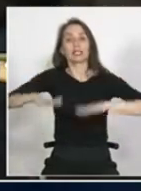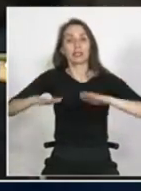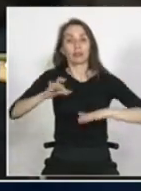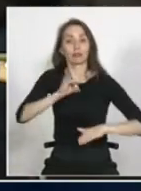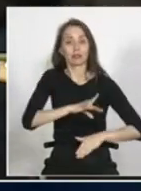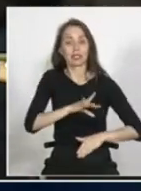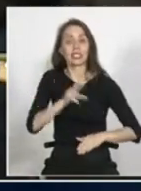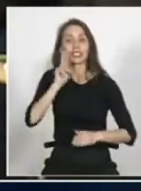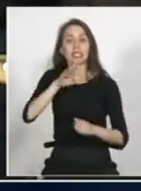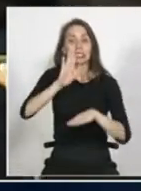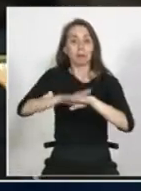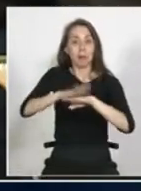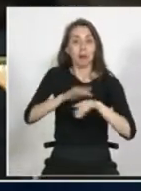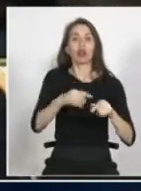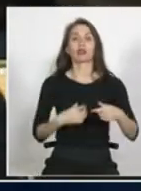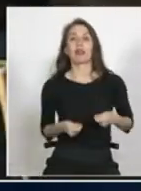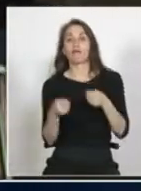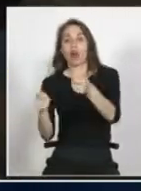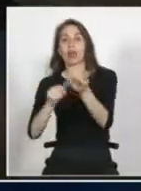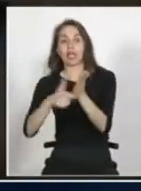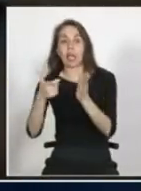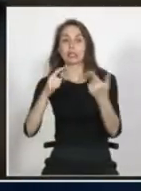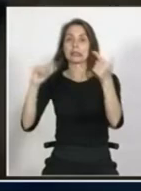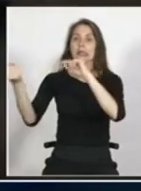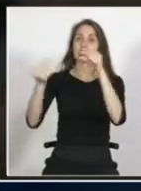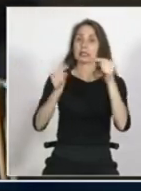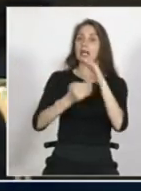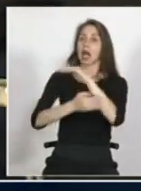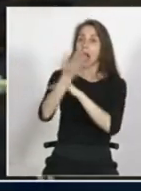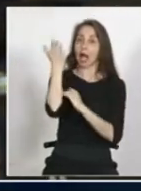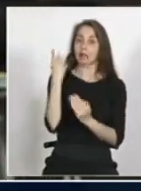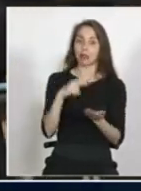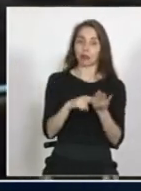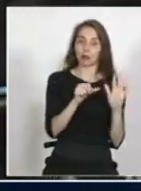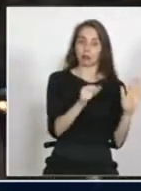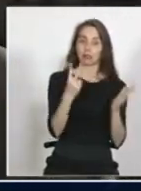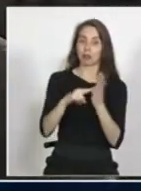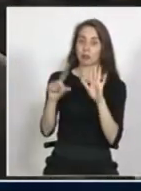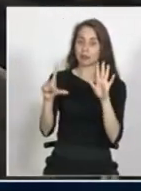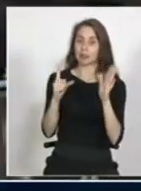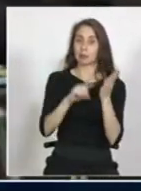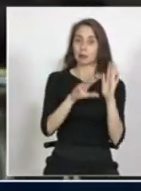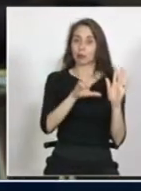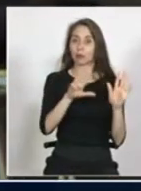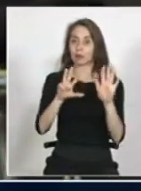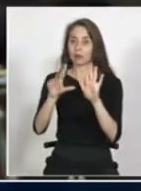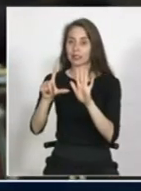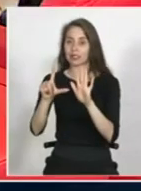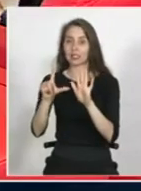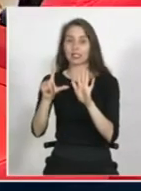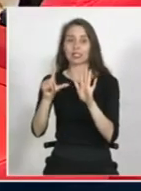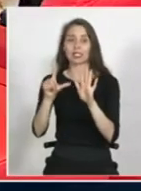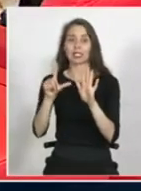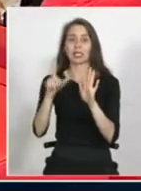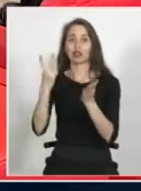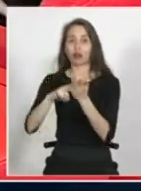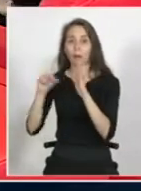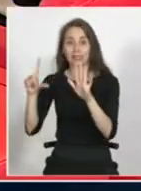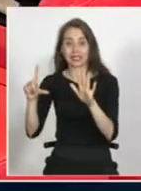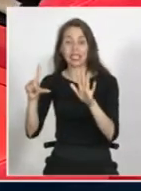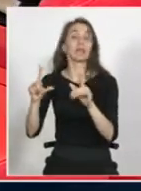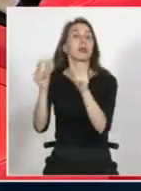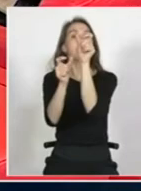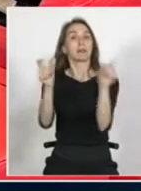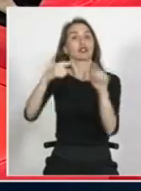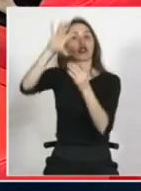debate público quizás que no nos imaginamos claro se hizo en el 2006 2007 97 de 2007 entonces en ese